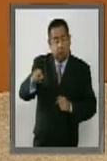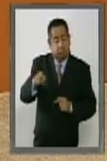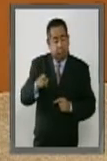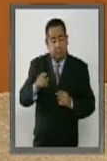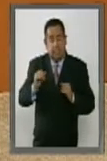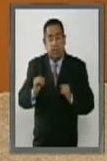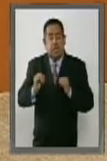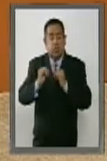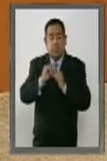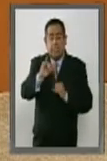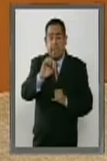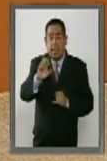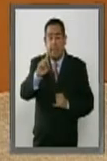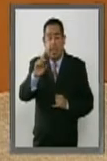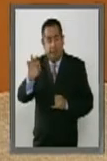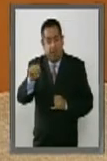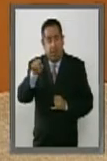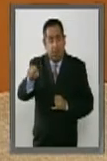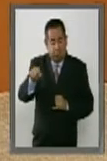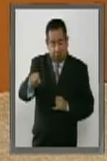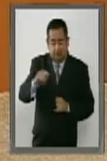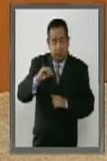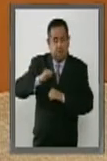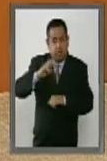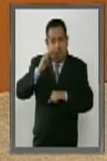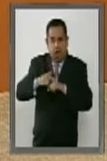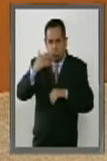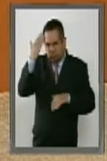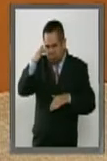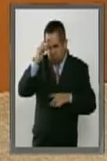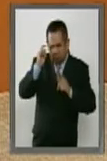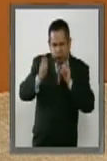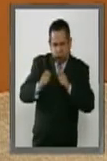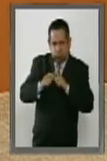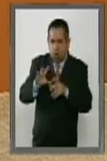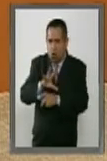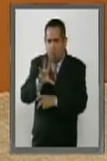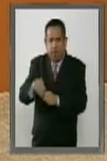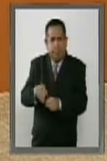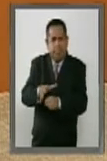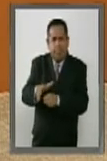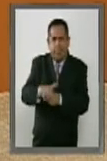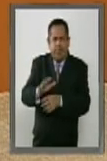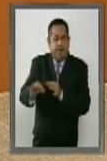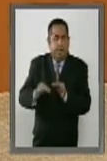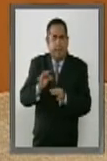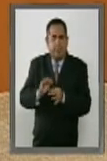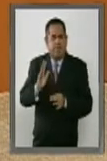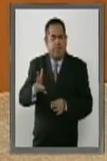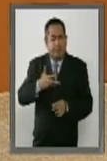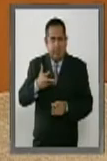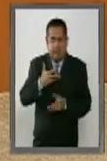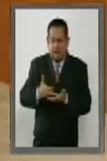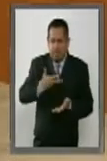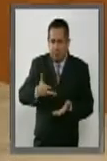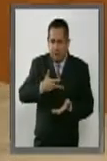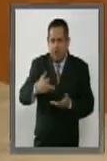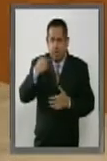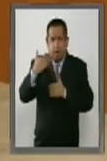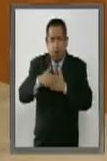Electoral del Distrito Federal, pues es el que tiene la capacidad instalada para organizar esas elecciones